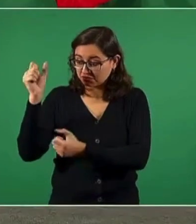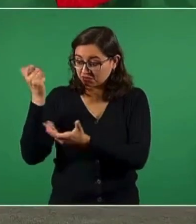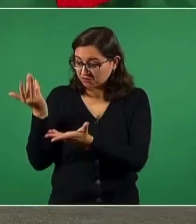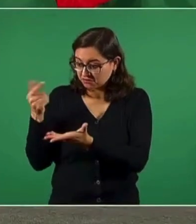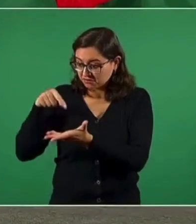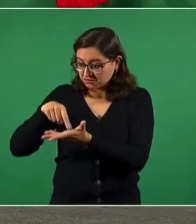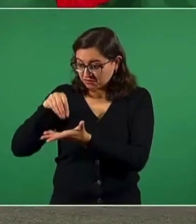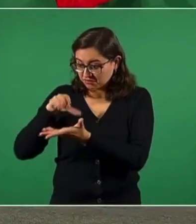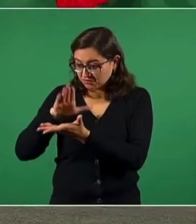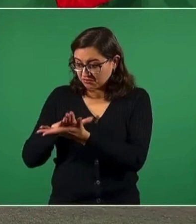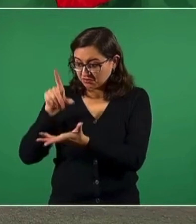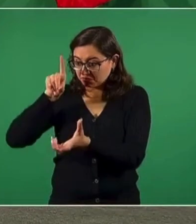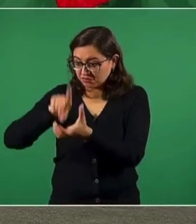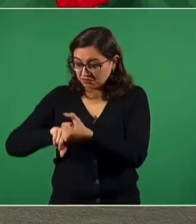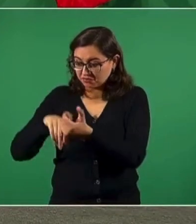procedimiento,